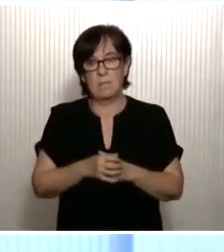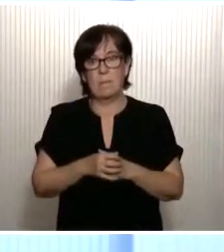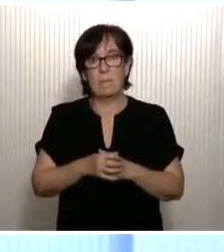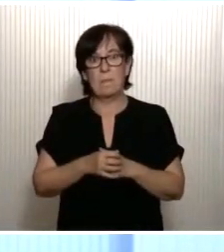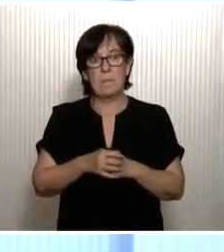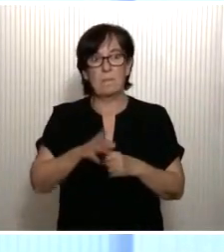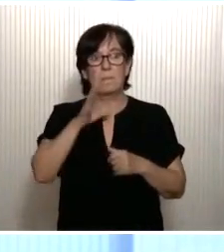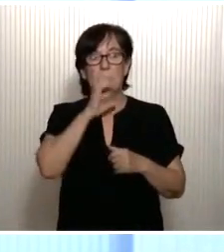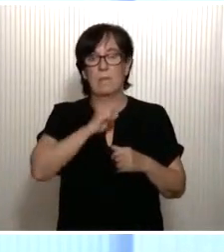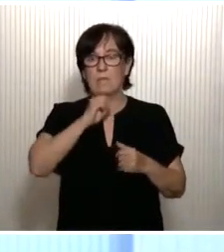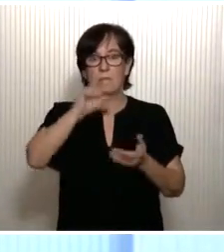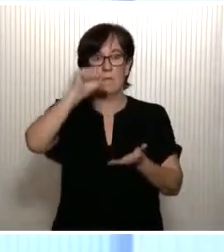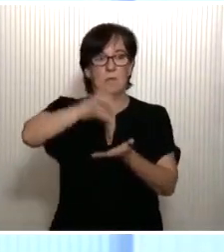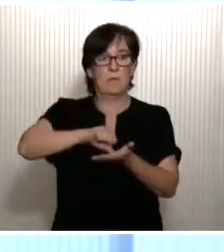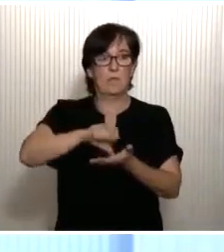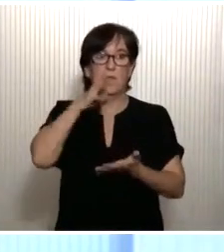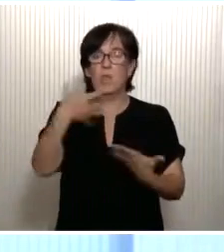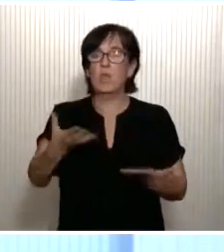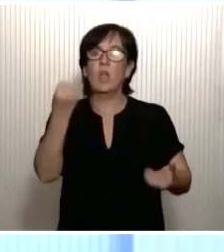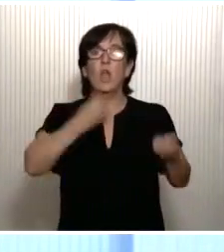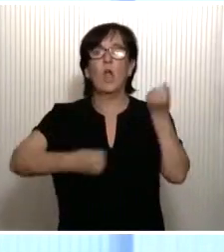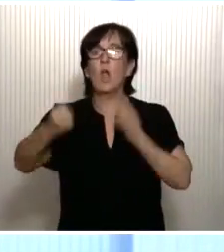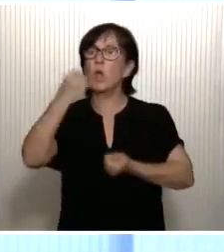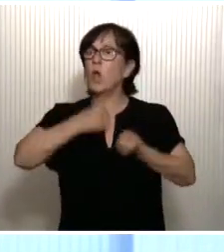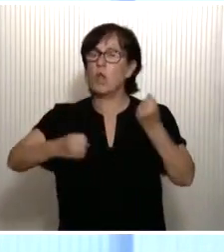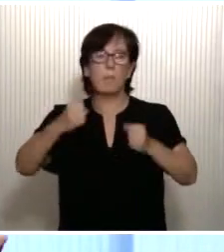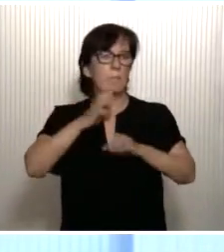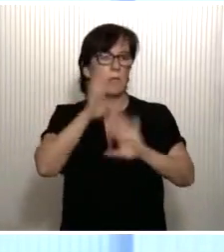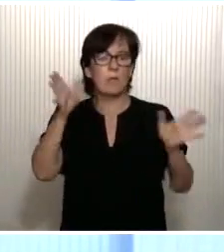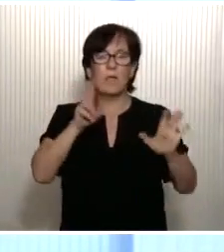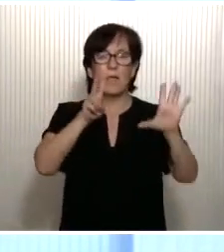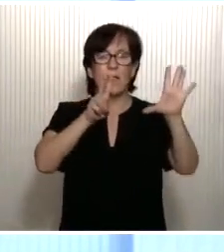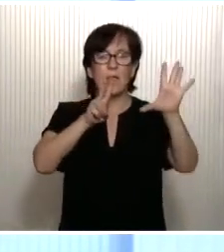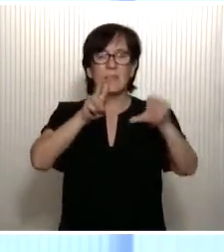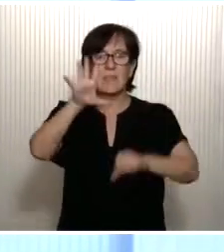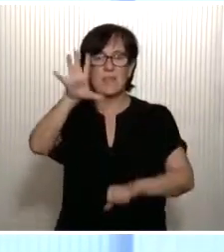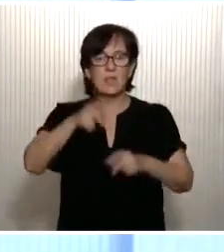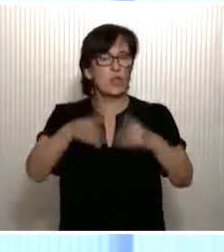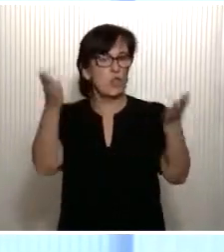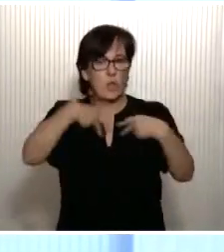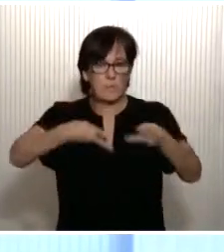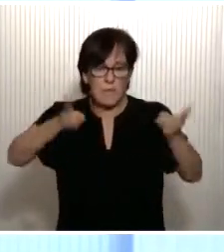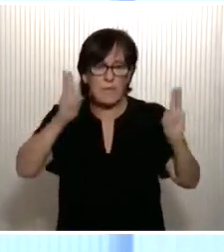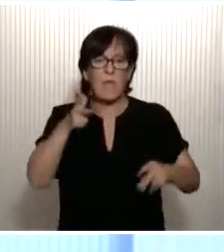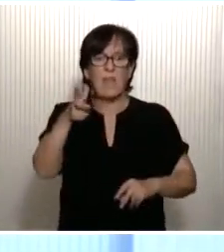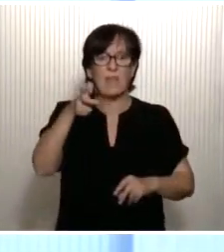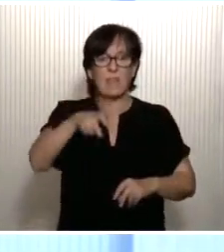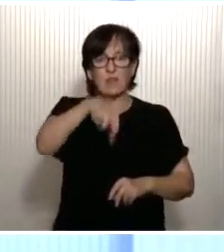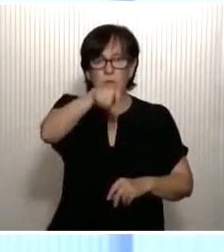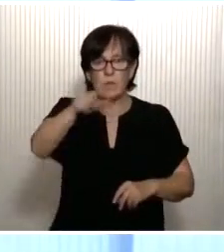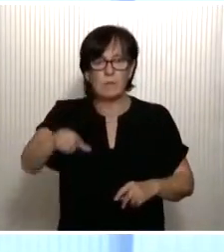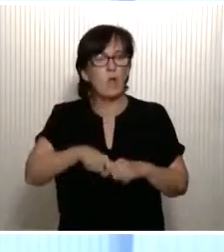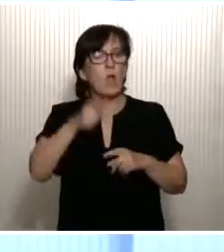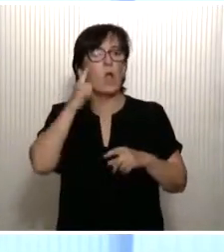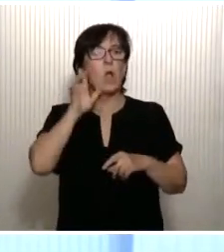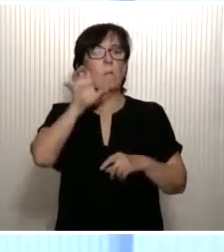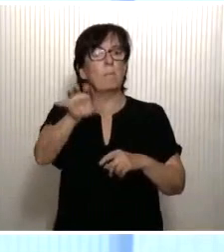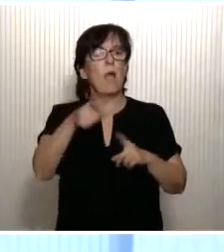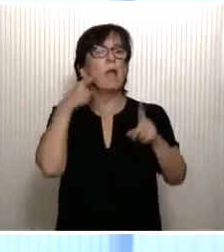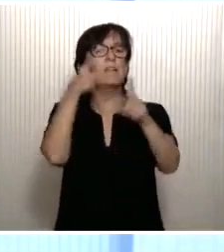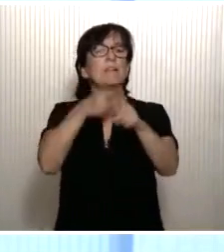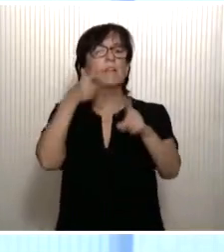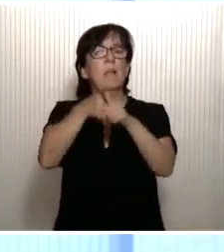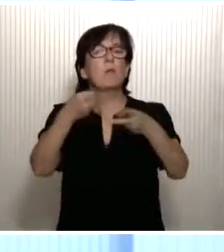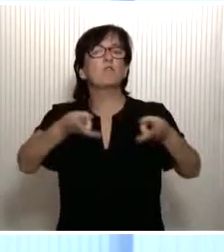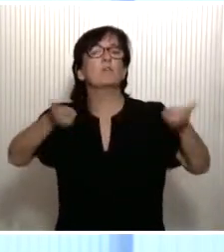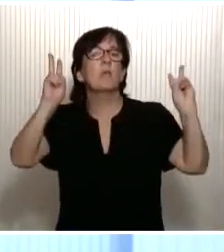bella ciudad. Y hoy somos una economía moderna. En 1975 no había libertades, no había derechos civiles. Hoy somos un país referente por